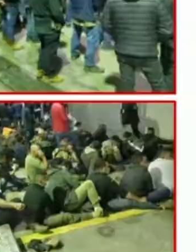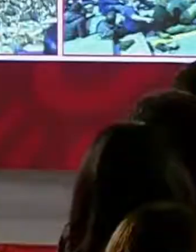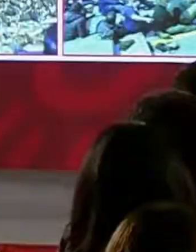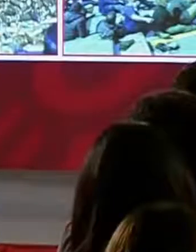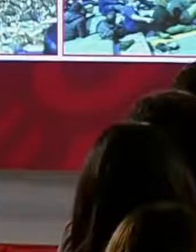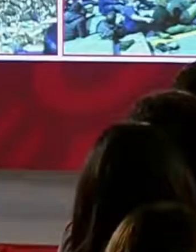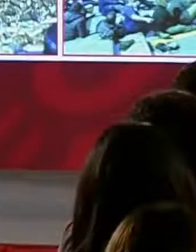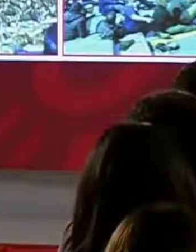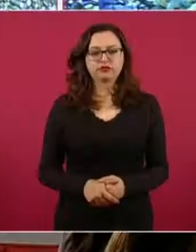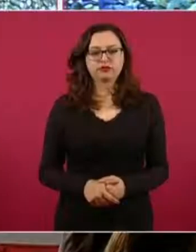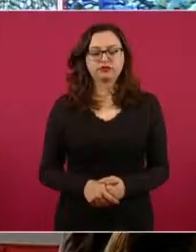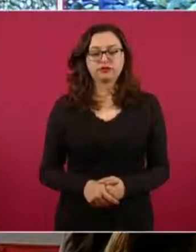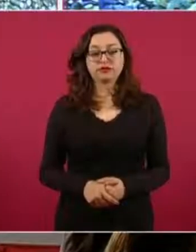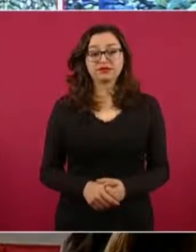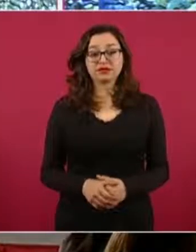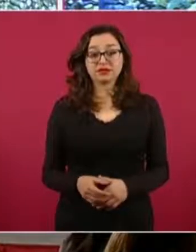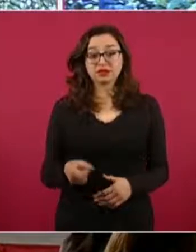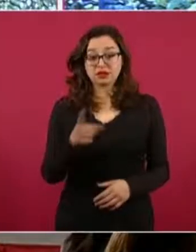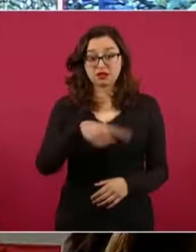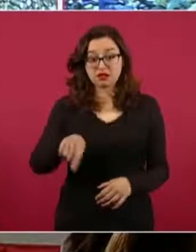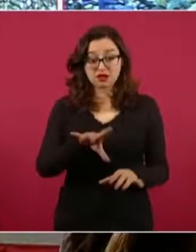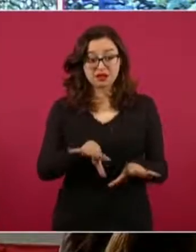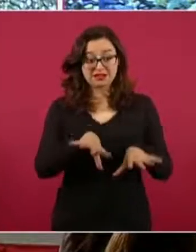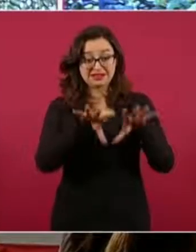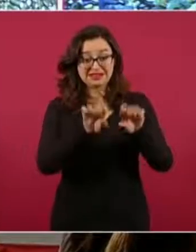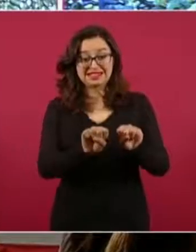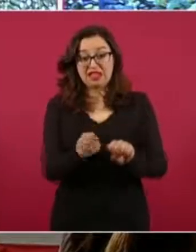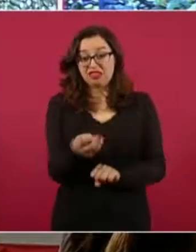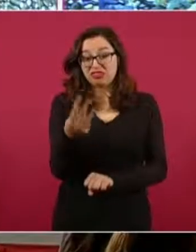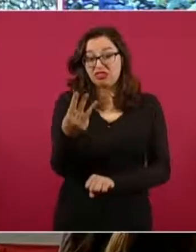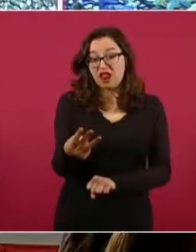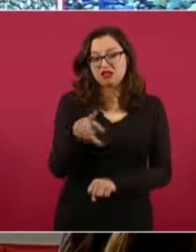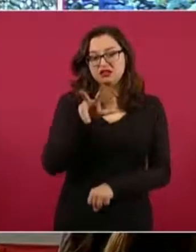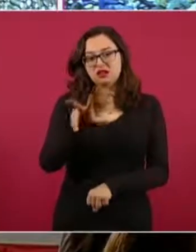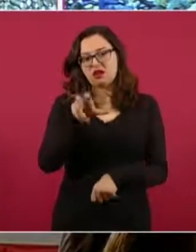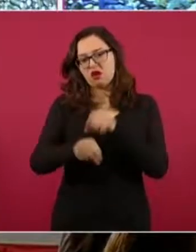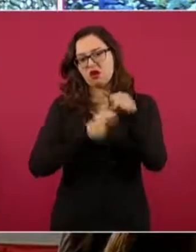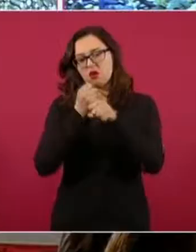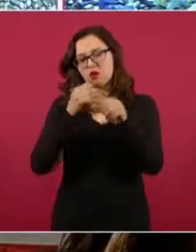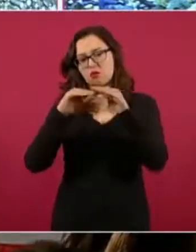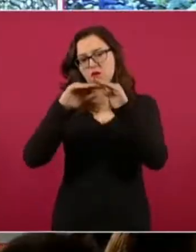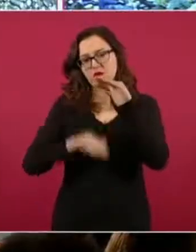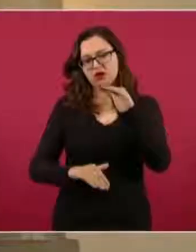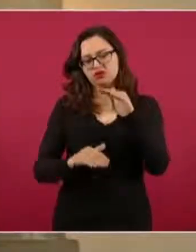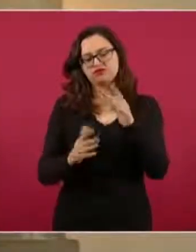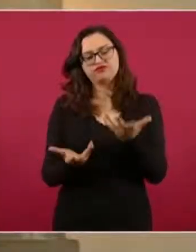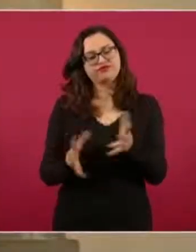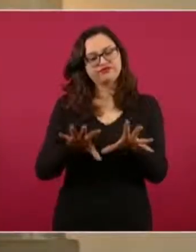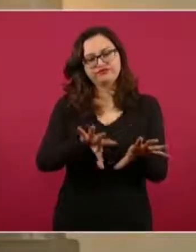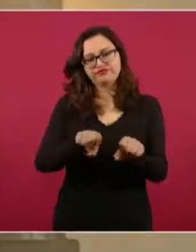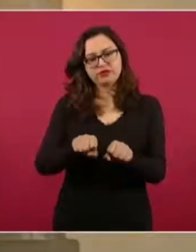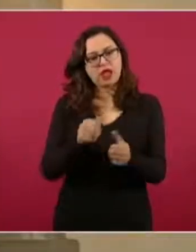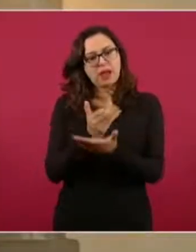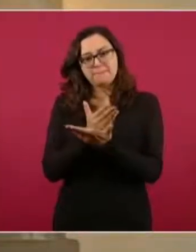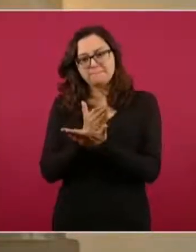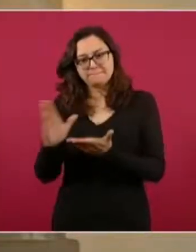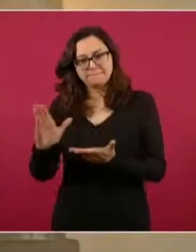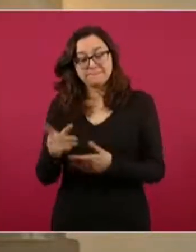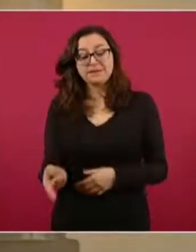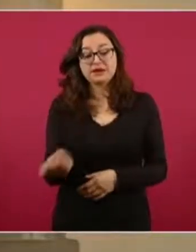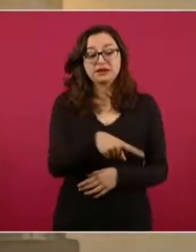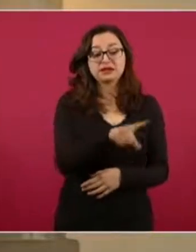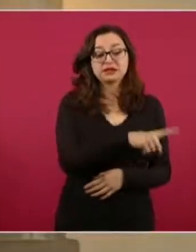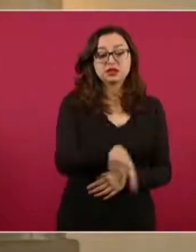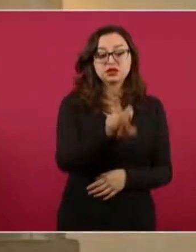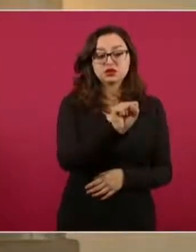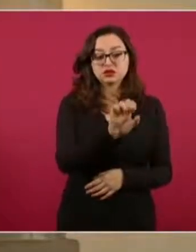adolescentes en conflicto con la ley. Y los otros 164 ya fueron calificada